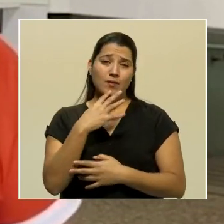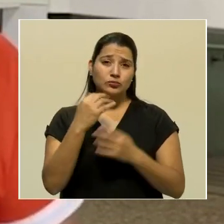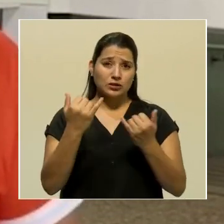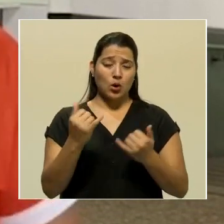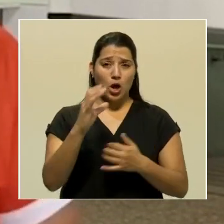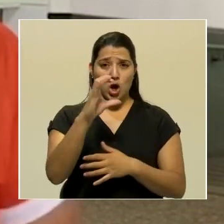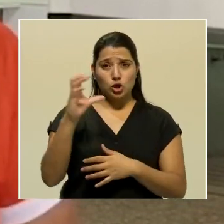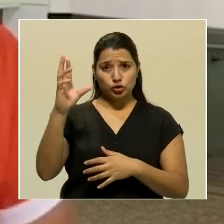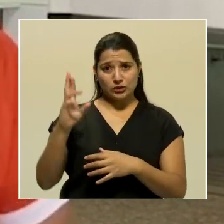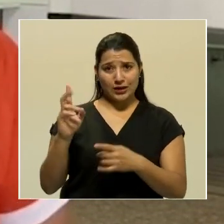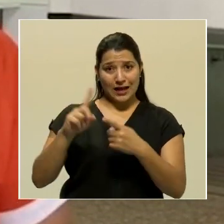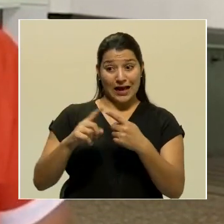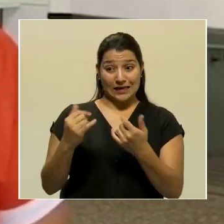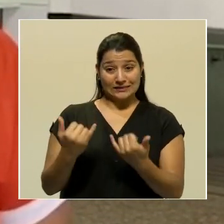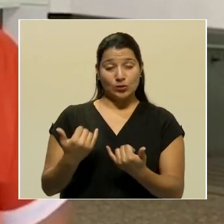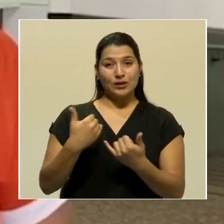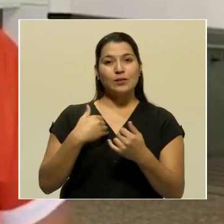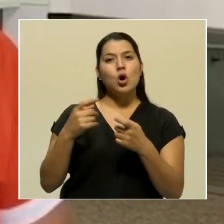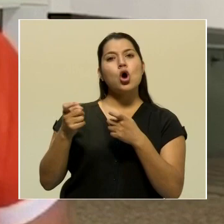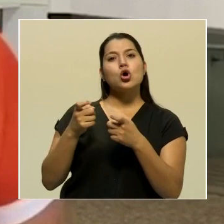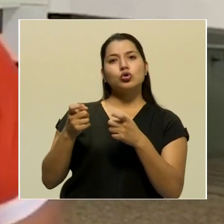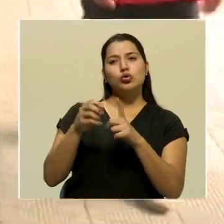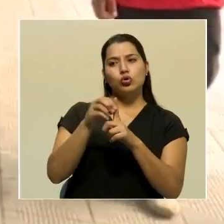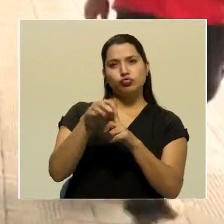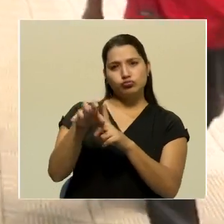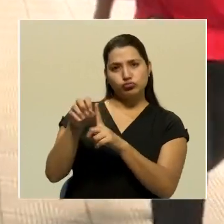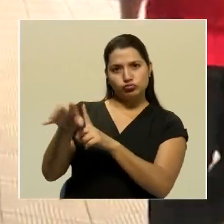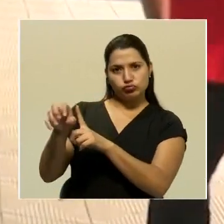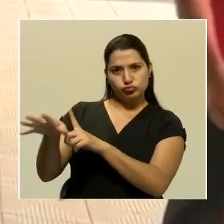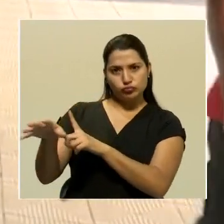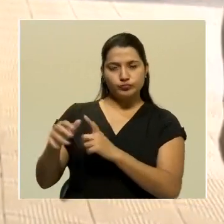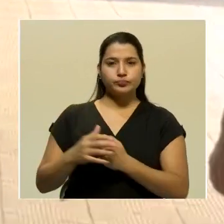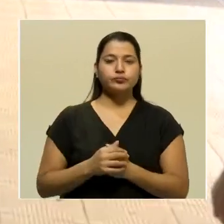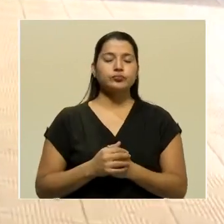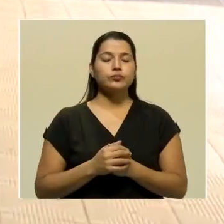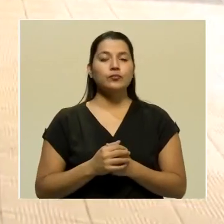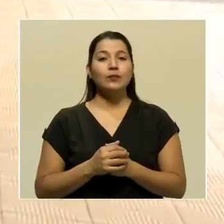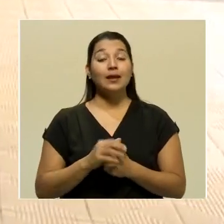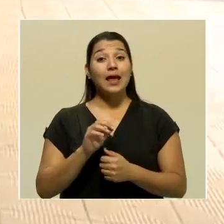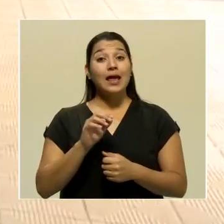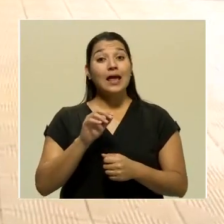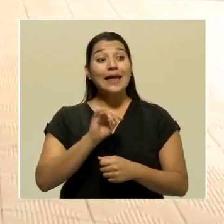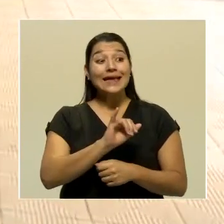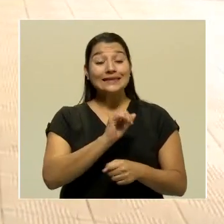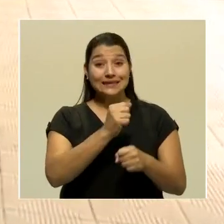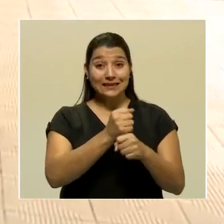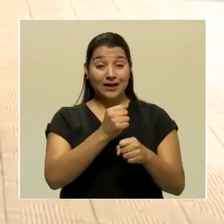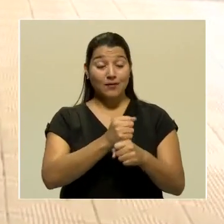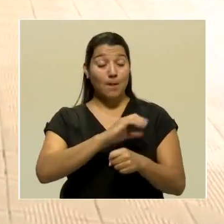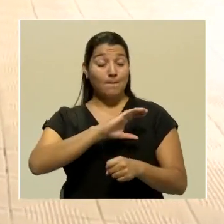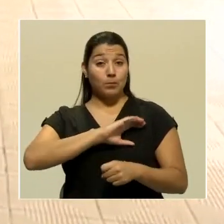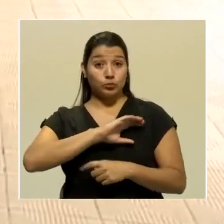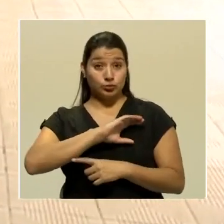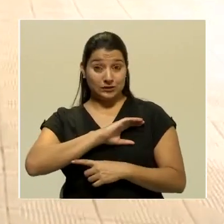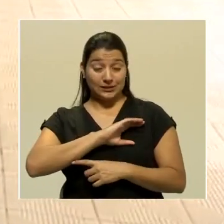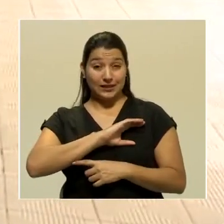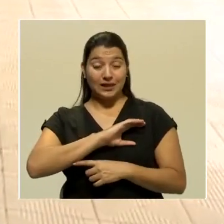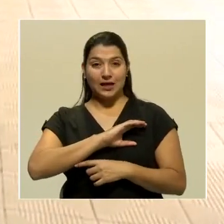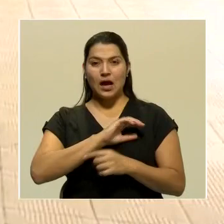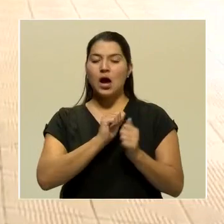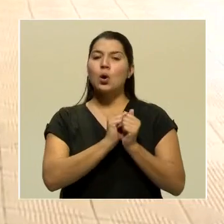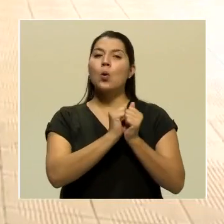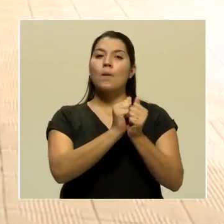por el momento transmisión por conglomerados. Durante esta labor, los oficiales de la Fuerza Pública han